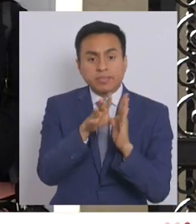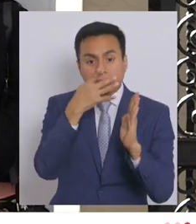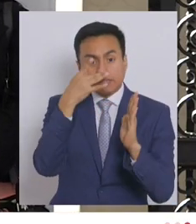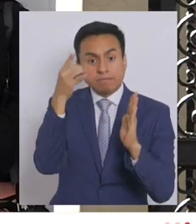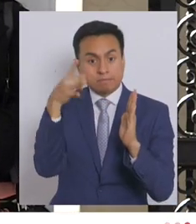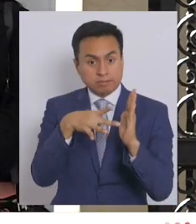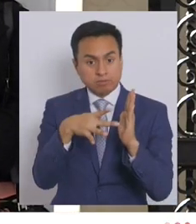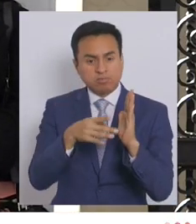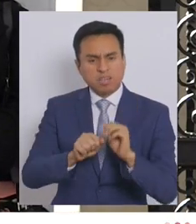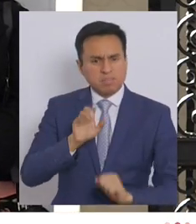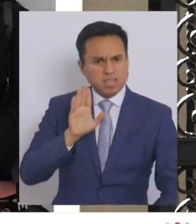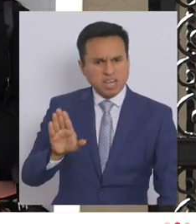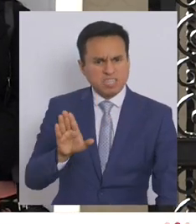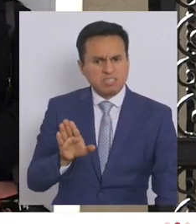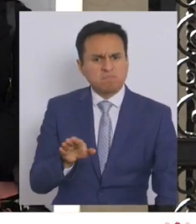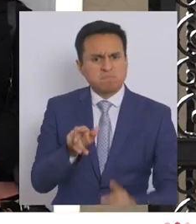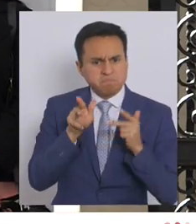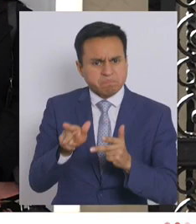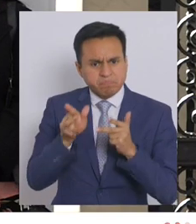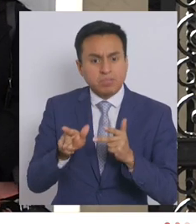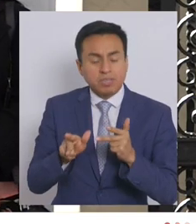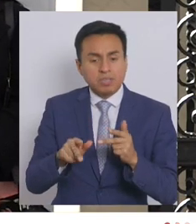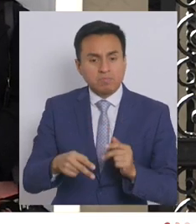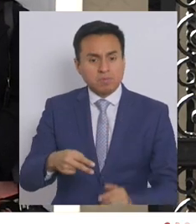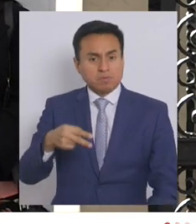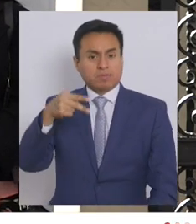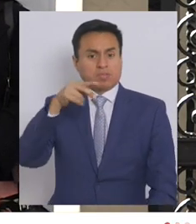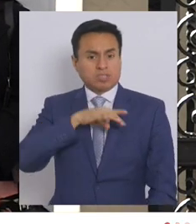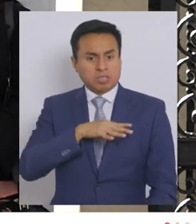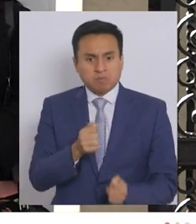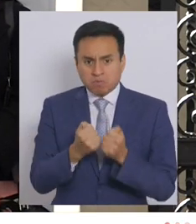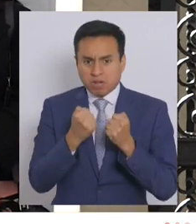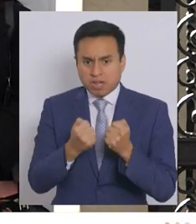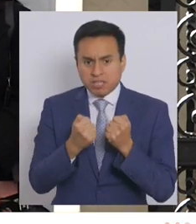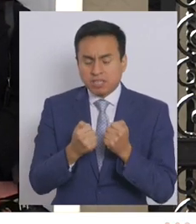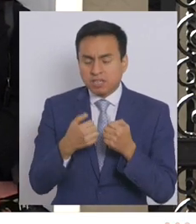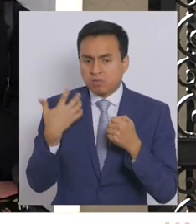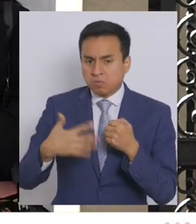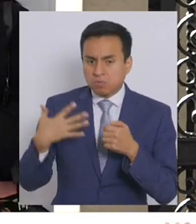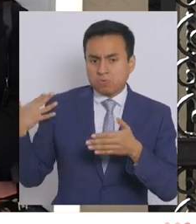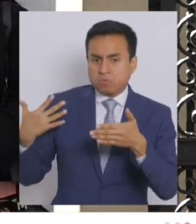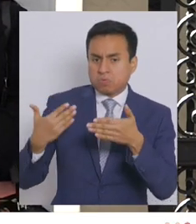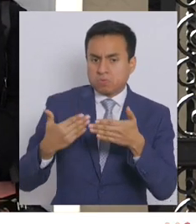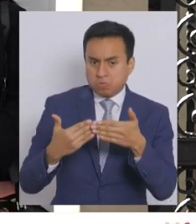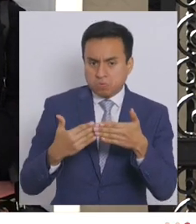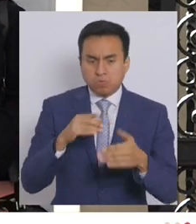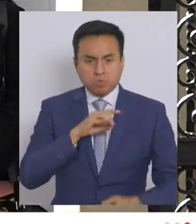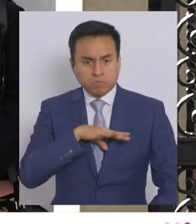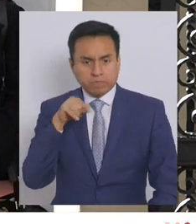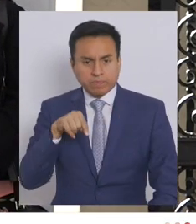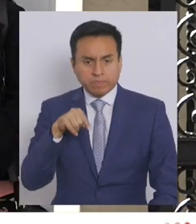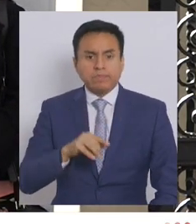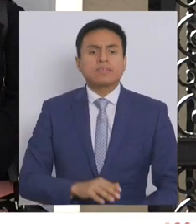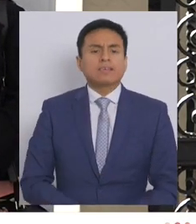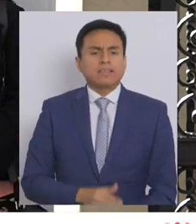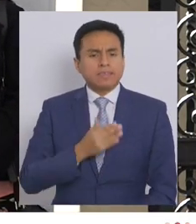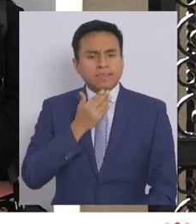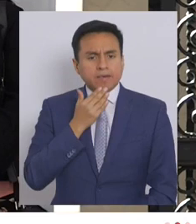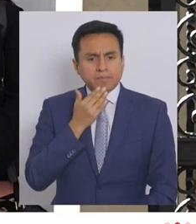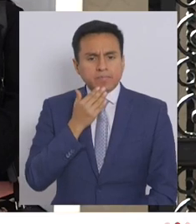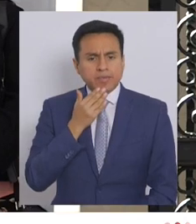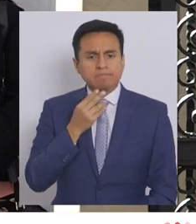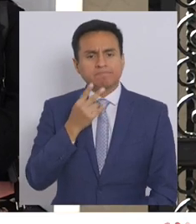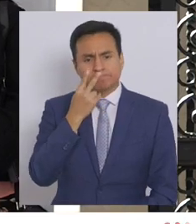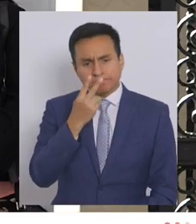de amenazas, de coacción están creciendo en Chile en forma muy significativa en los últimos tiempos. Y además también